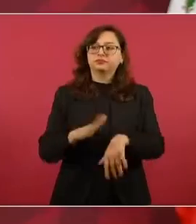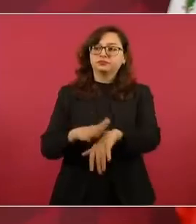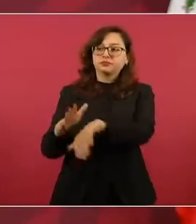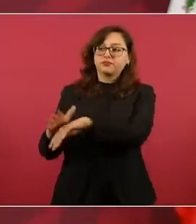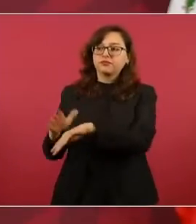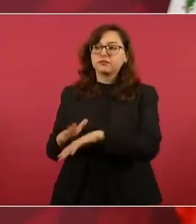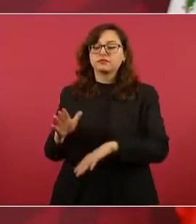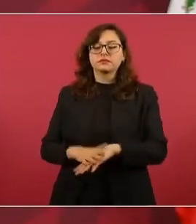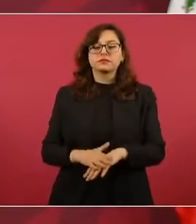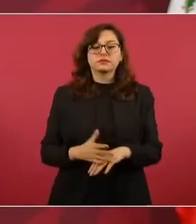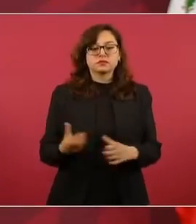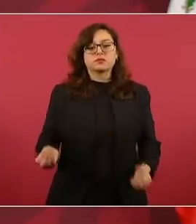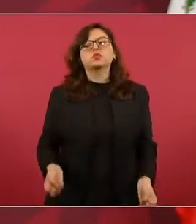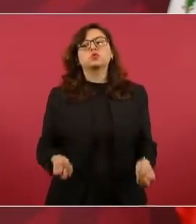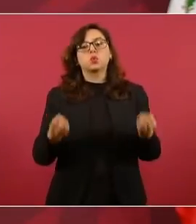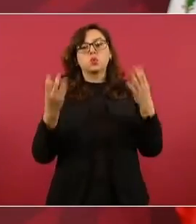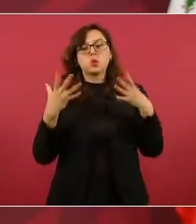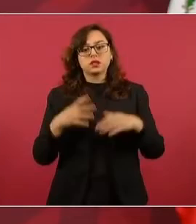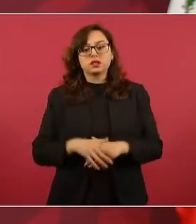el 25 por ciento.